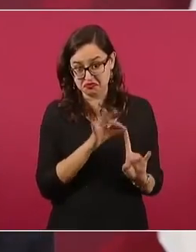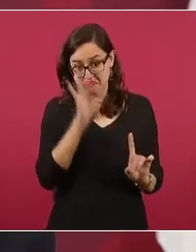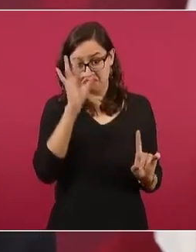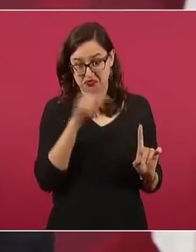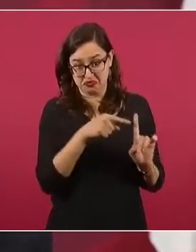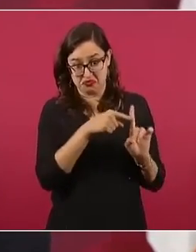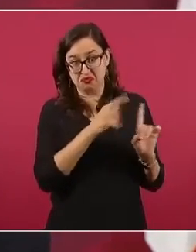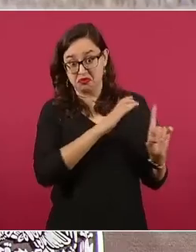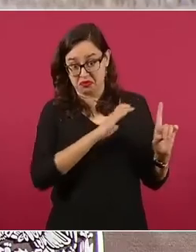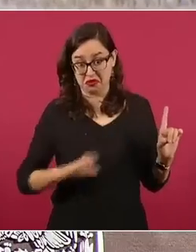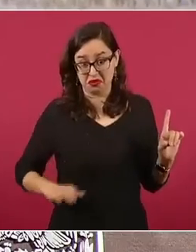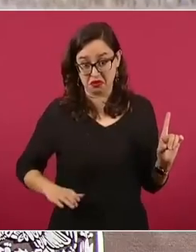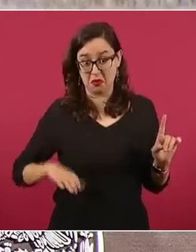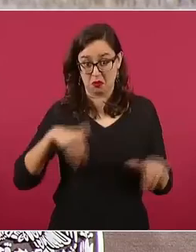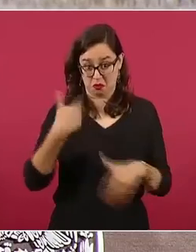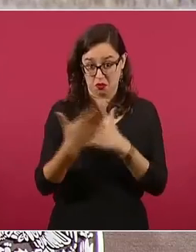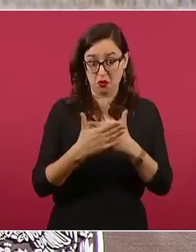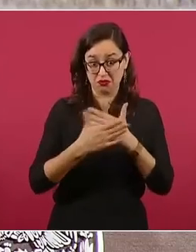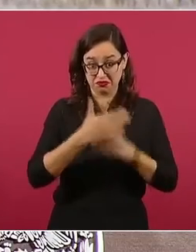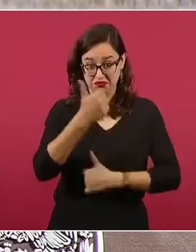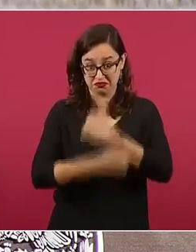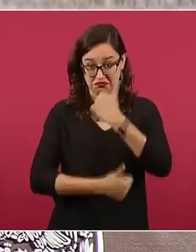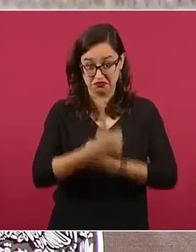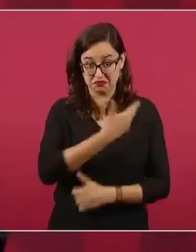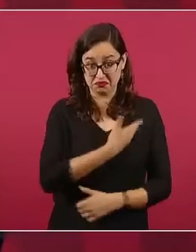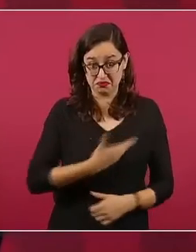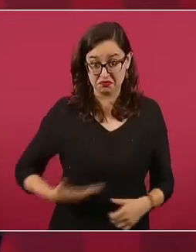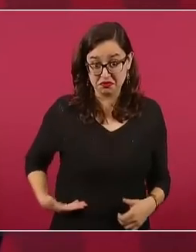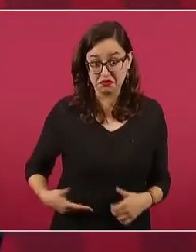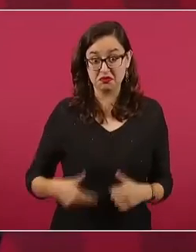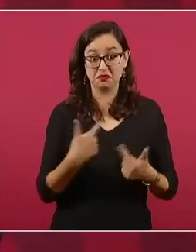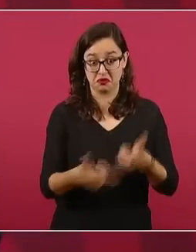representara como candidato a tal partido?